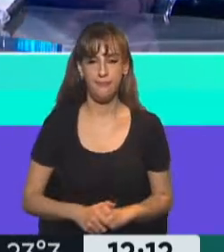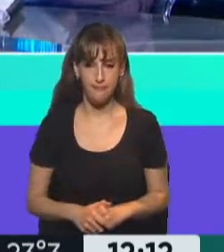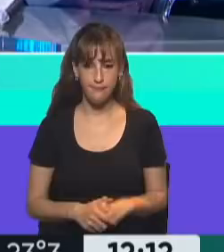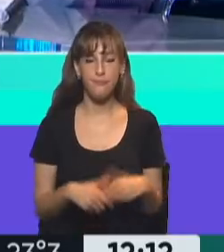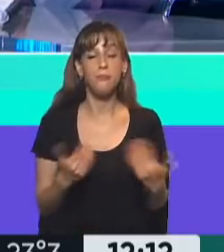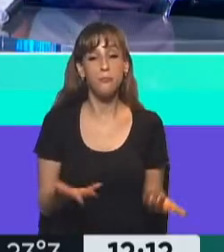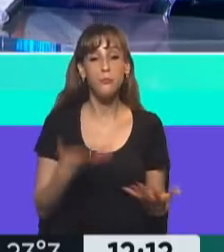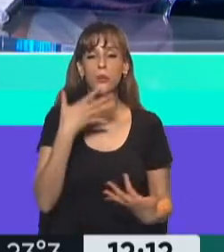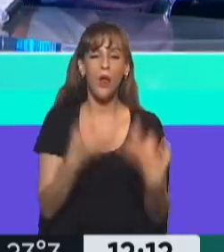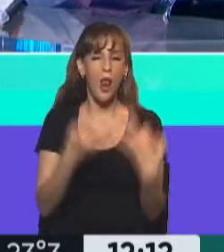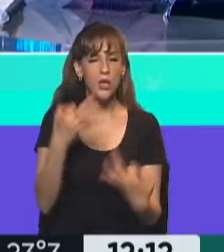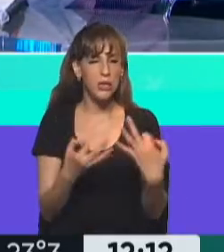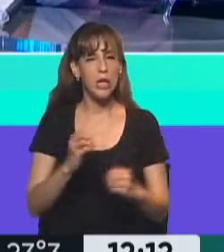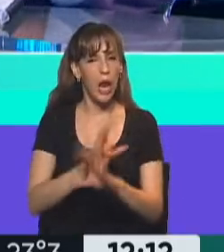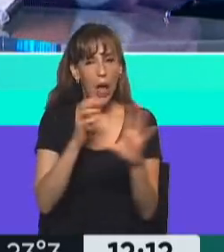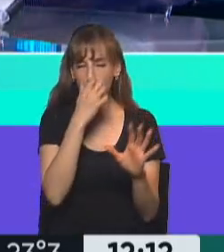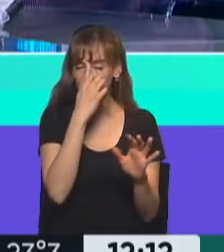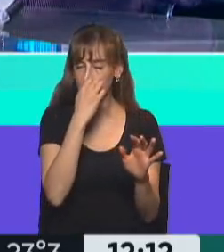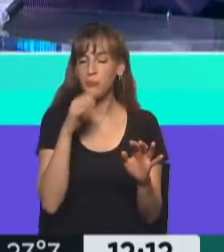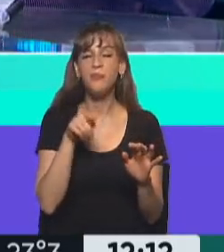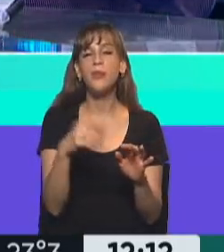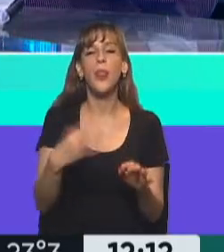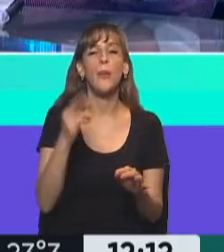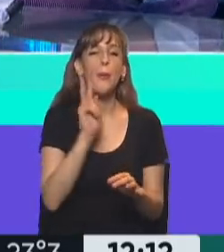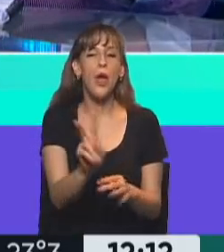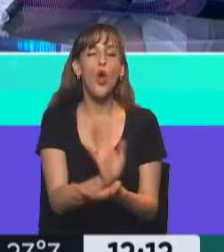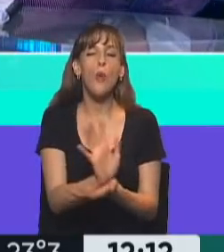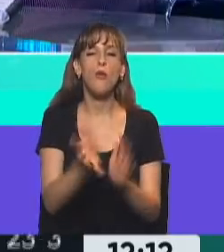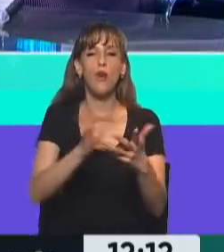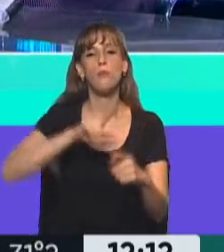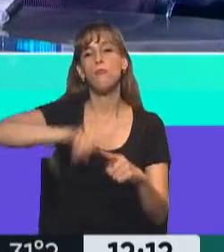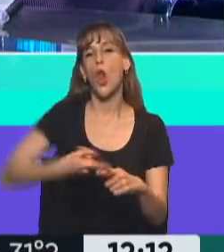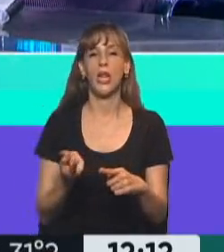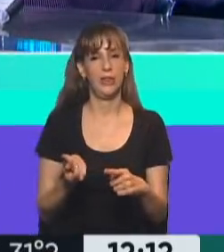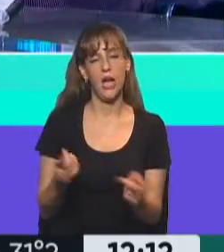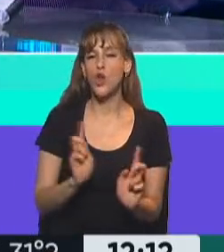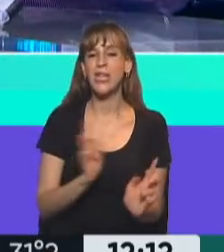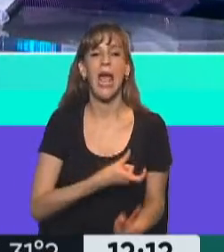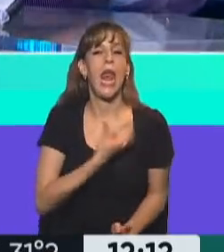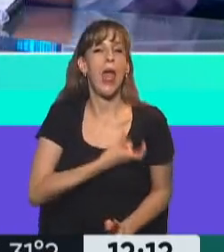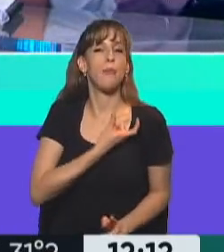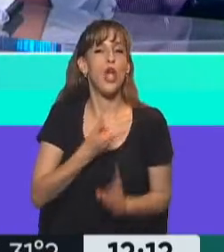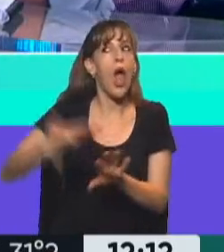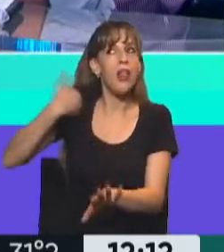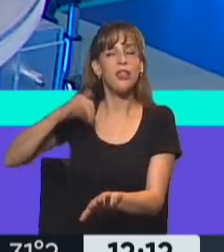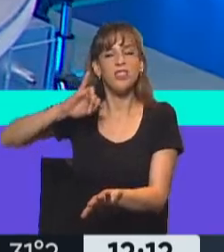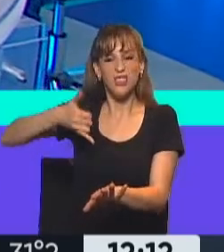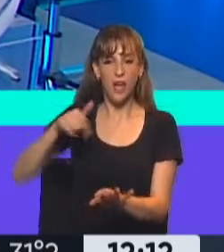analizamos, debemos analizarla como una pata política, no como un instrumento gremial que fue en otro tiempo pero ya no lo es.